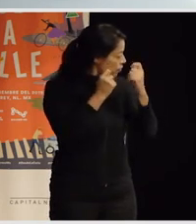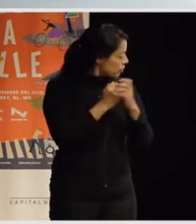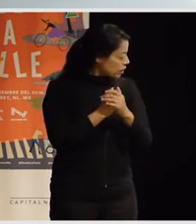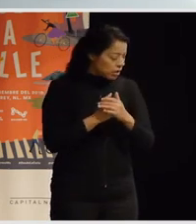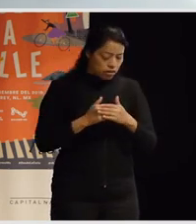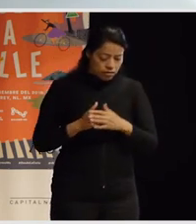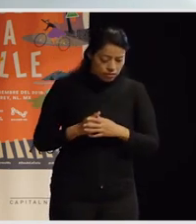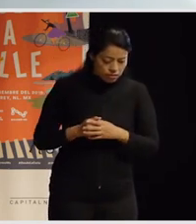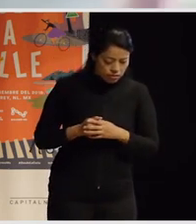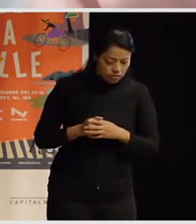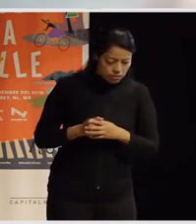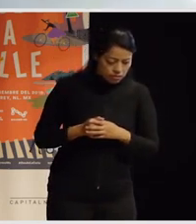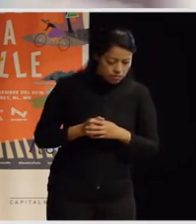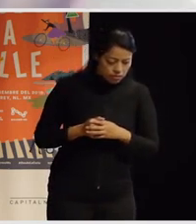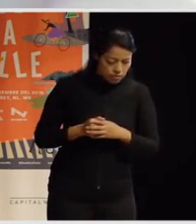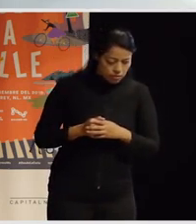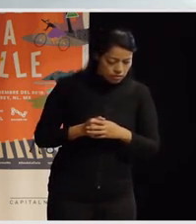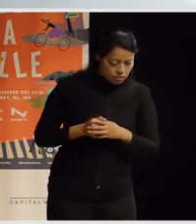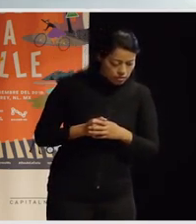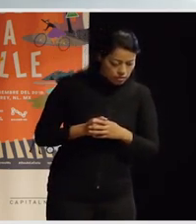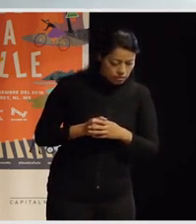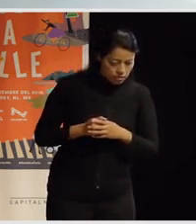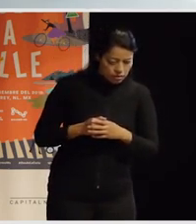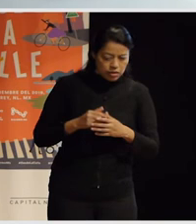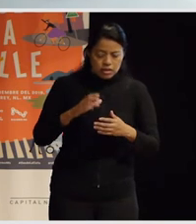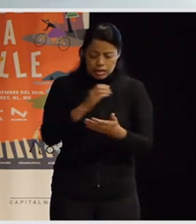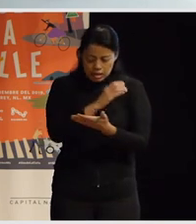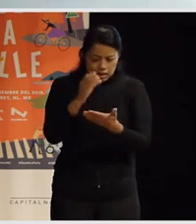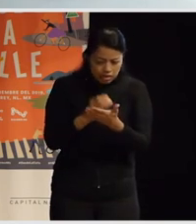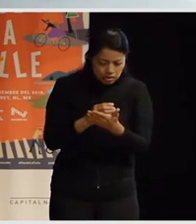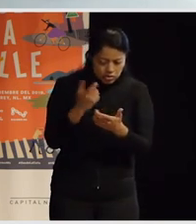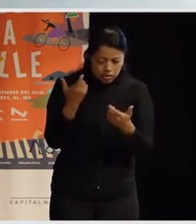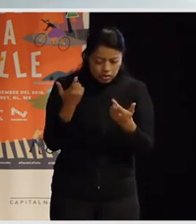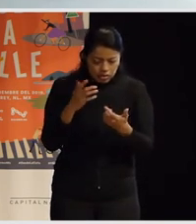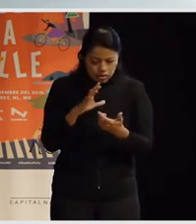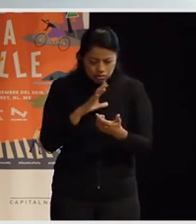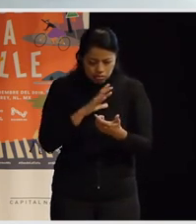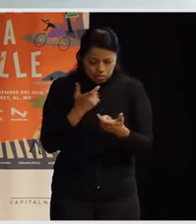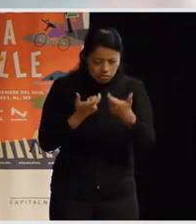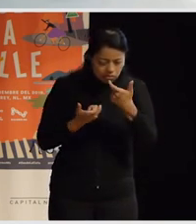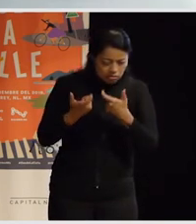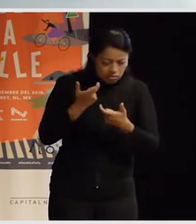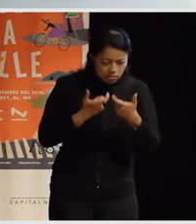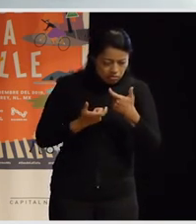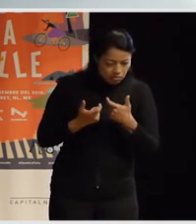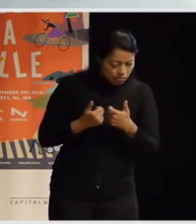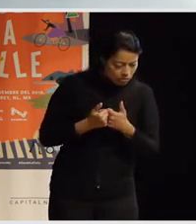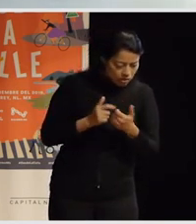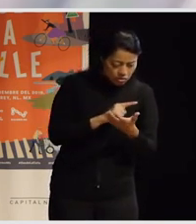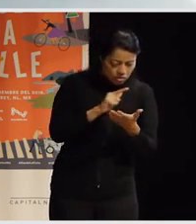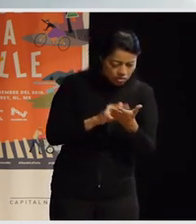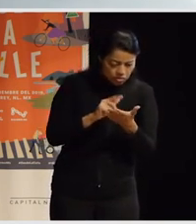desembarco del gran capital en las ciudades o cuando hablábamos de la privatización del espacio